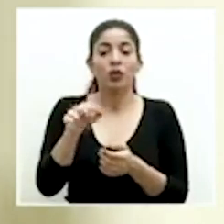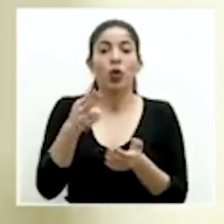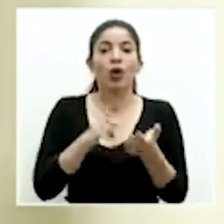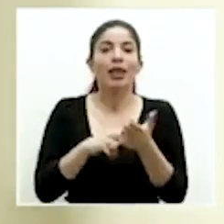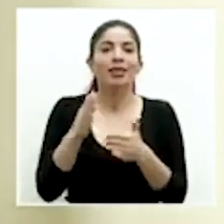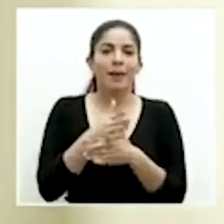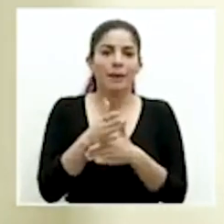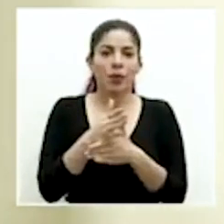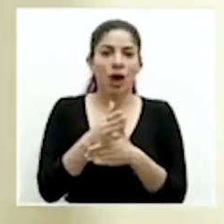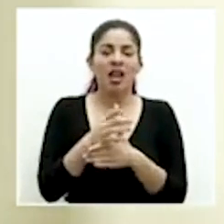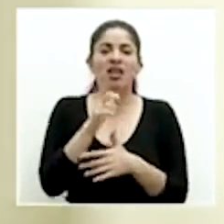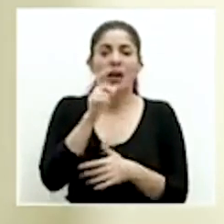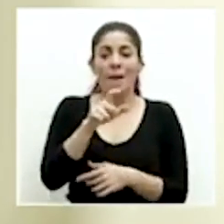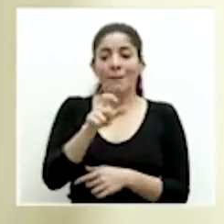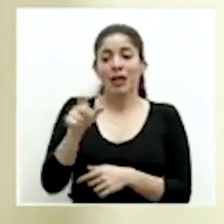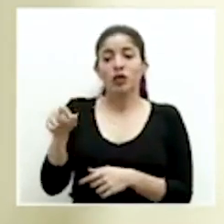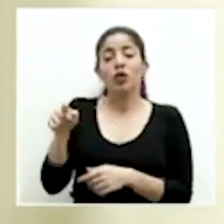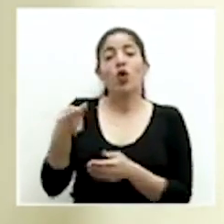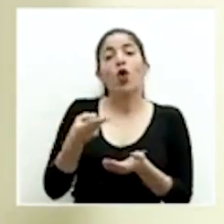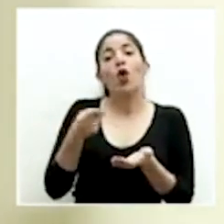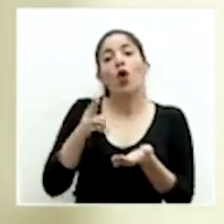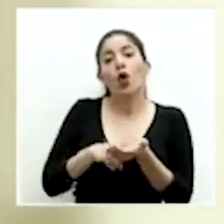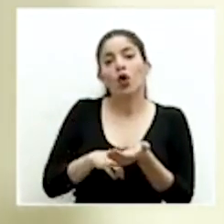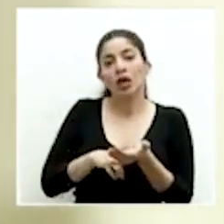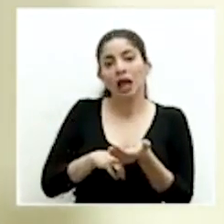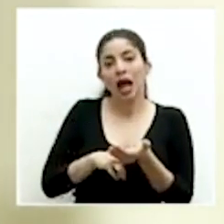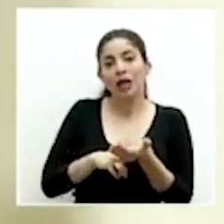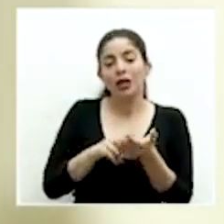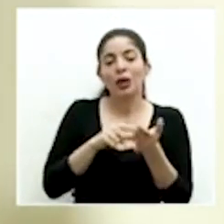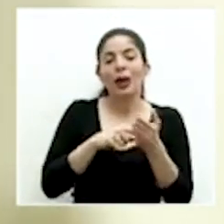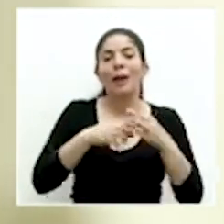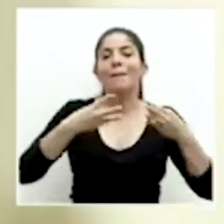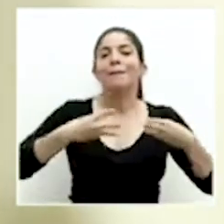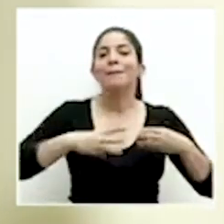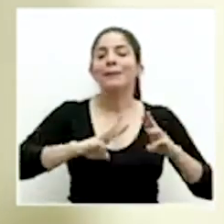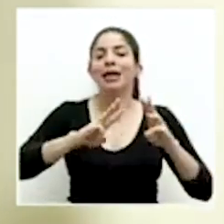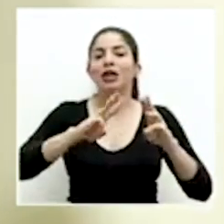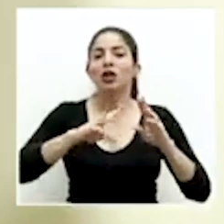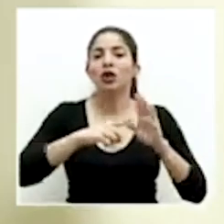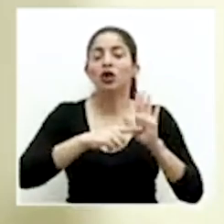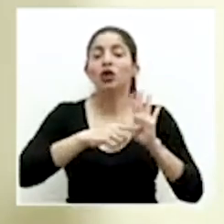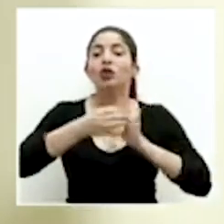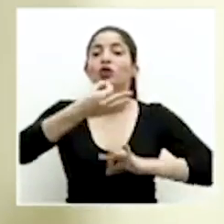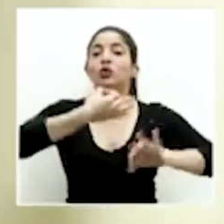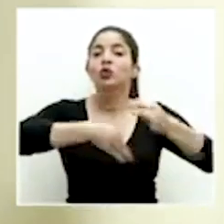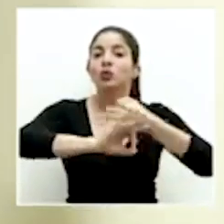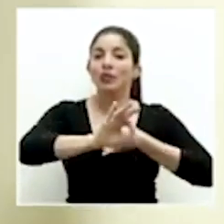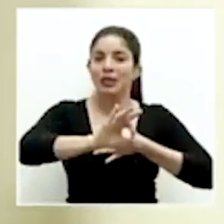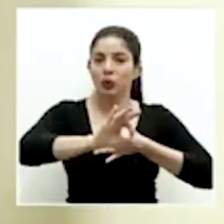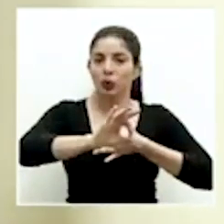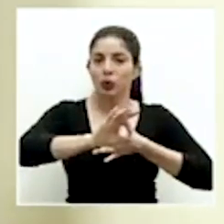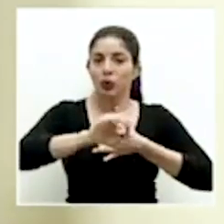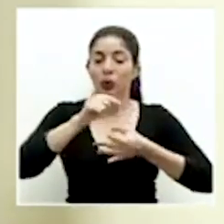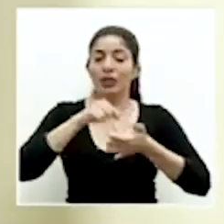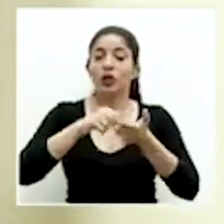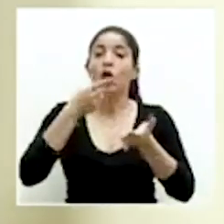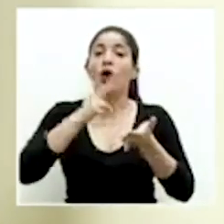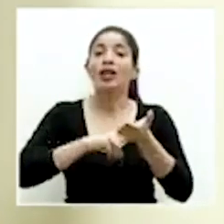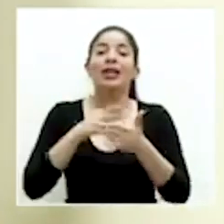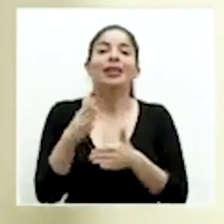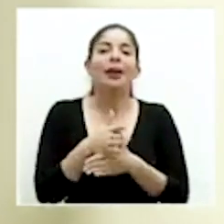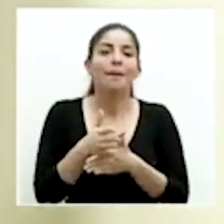Estas son personas que tienen un contrato bajo la modalidad de sustitución, es un contrato